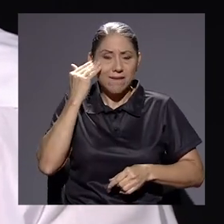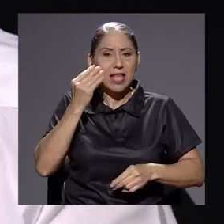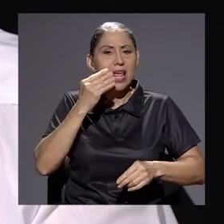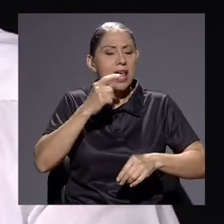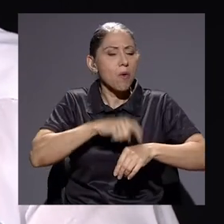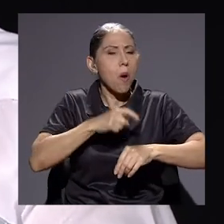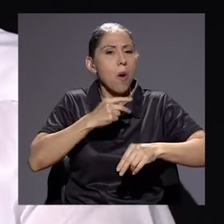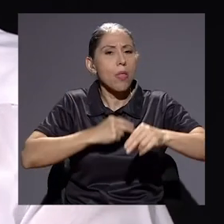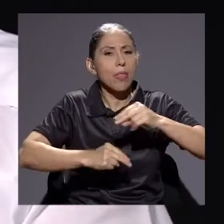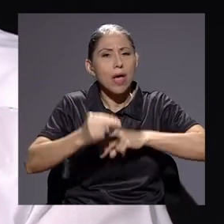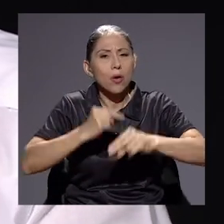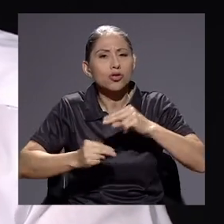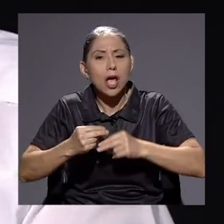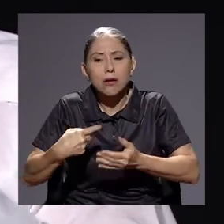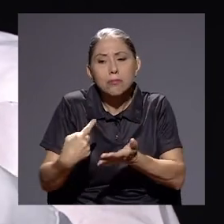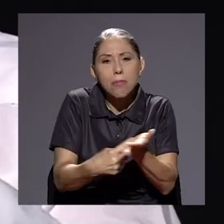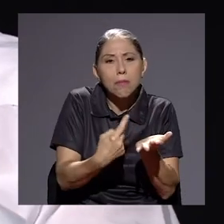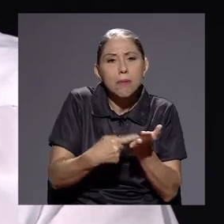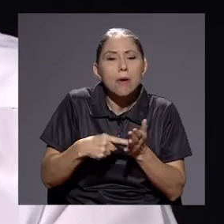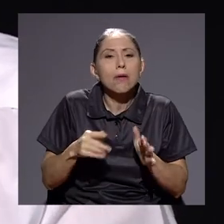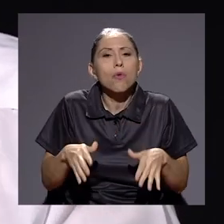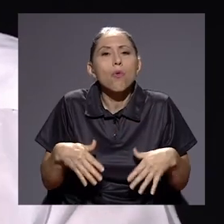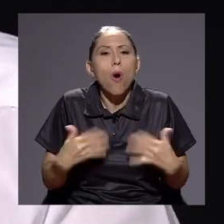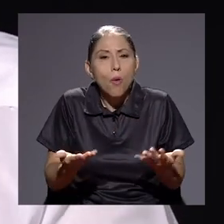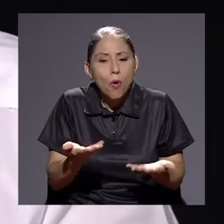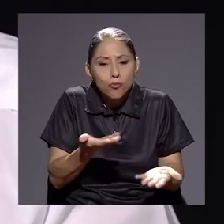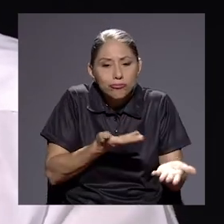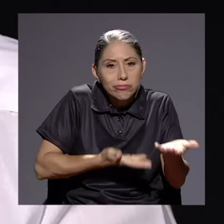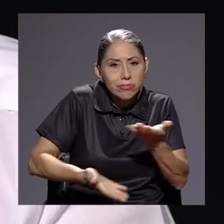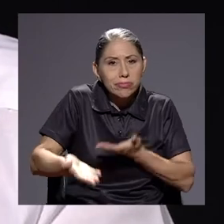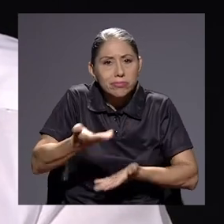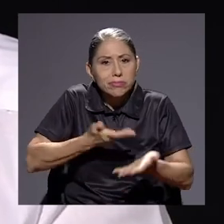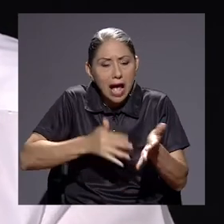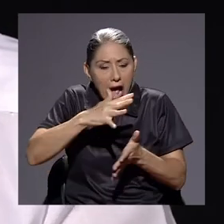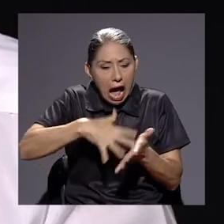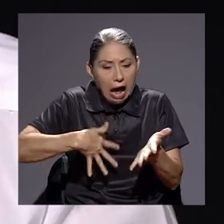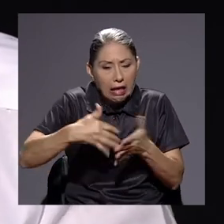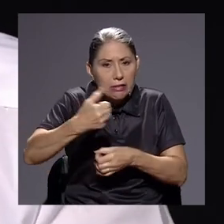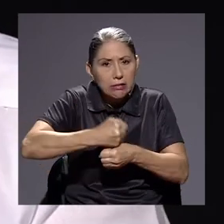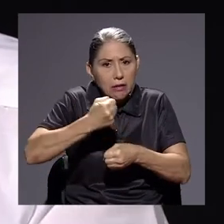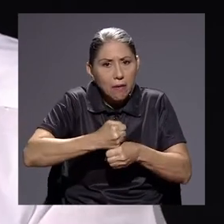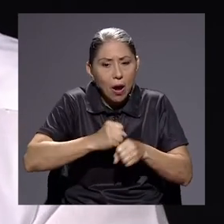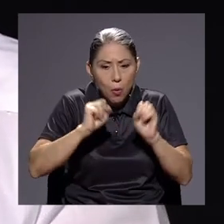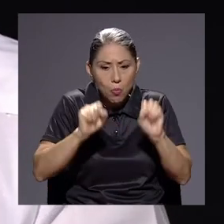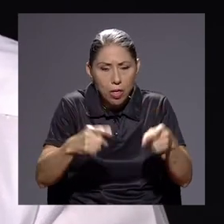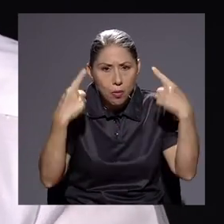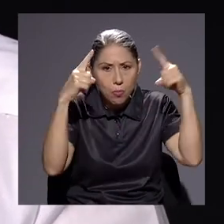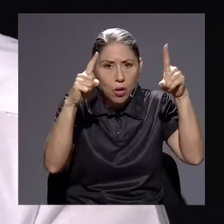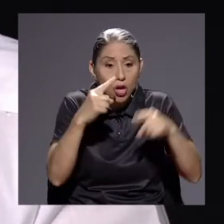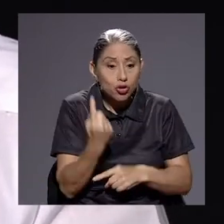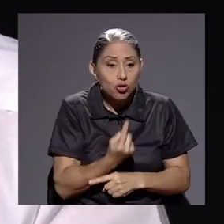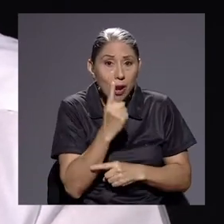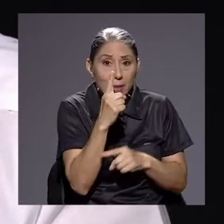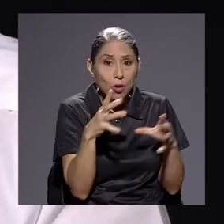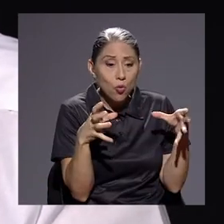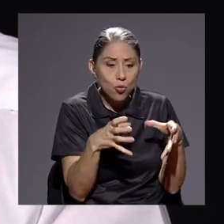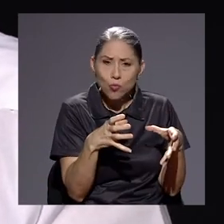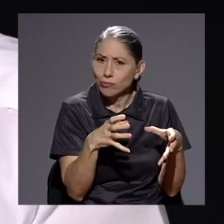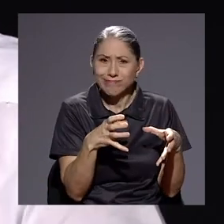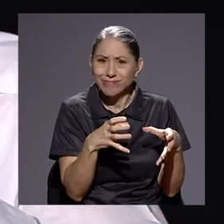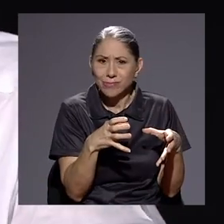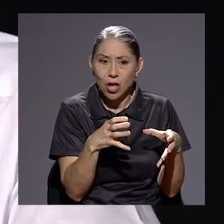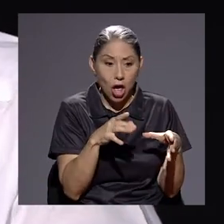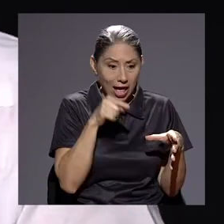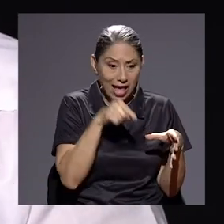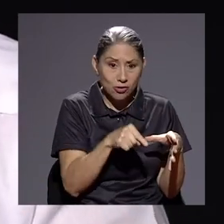negociar, negociar con agendas que permitan cosas y no querer ser un solo grupo. Es decir, todo hay que ser